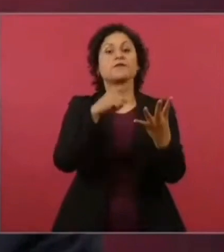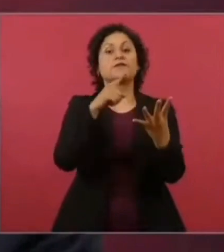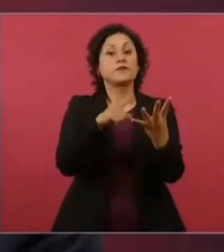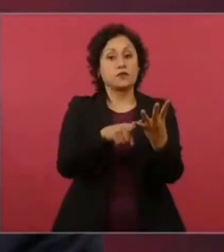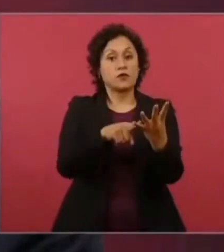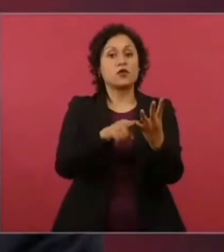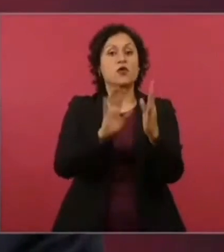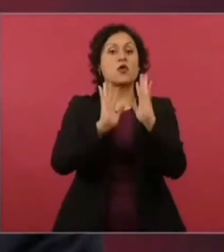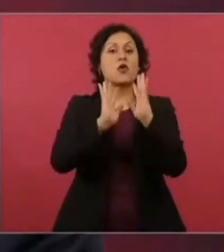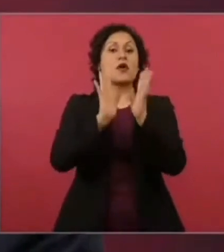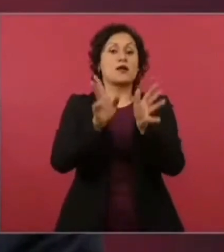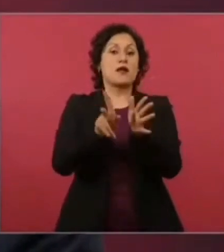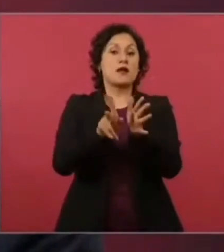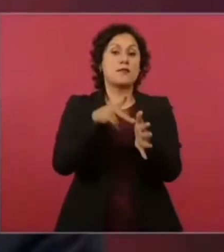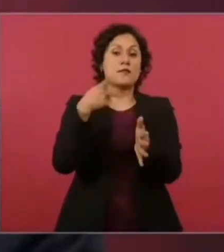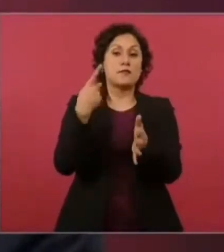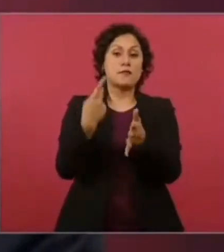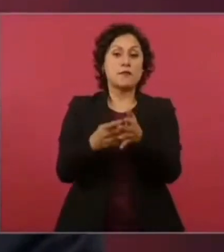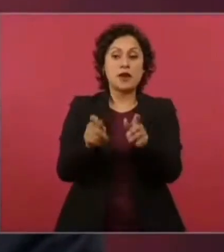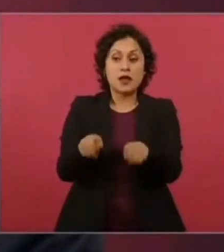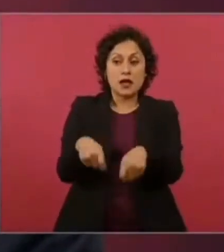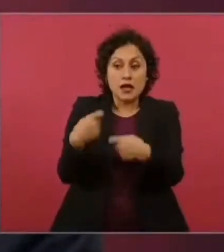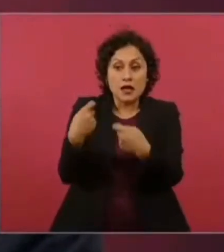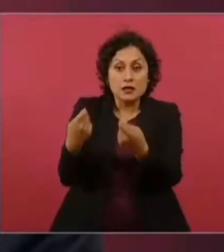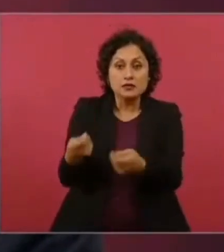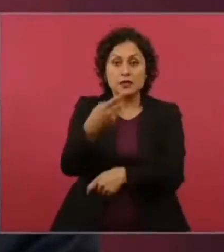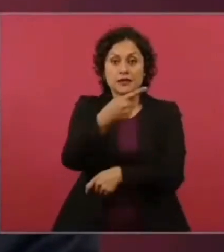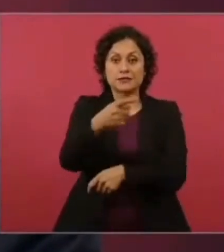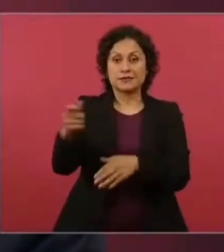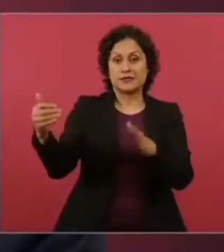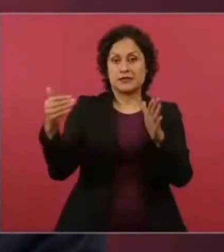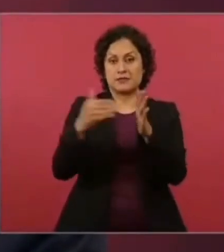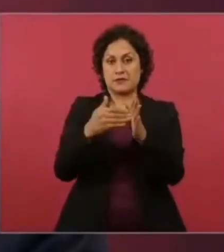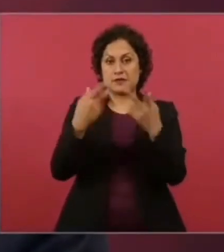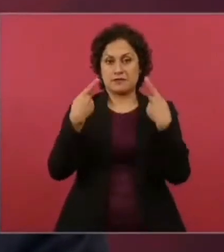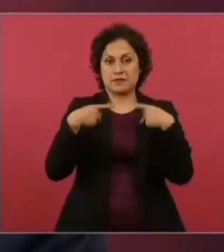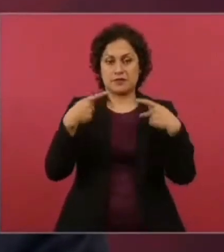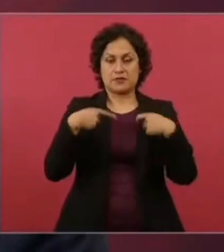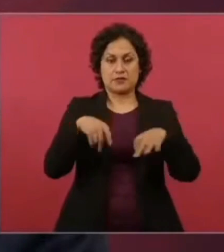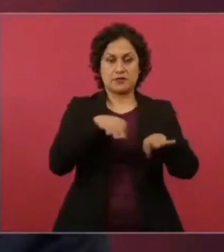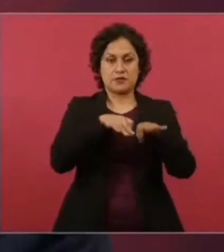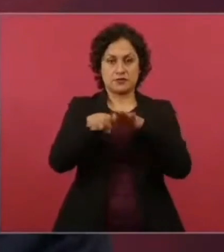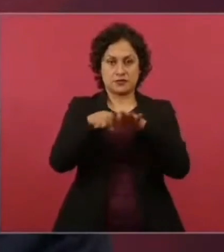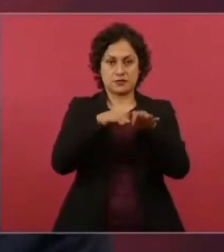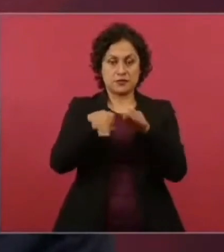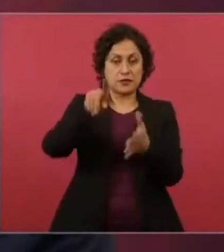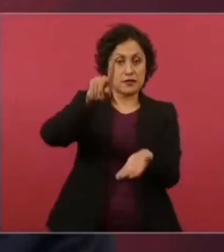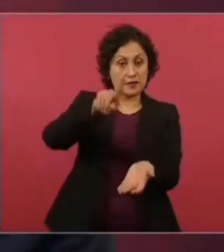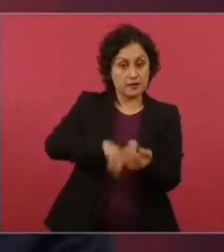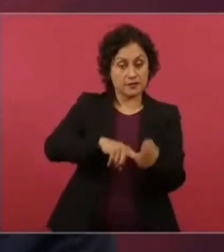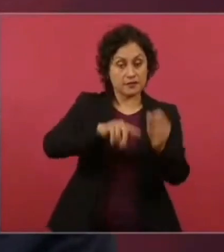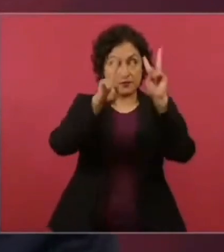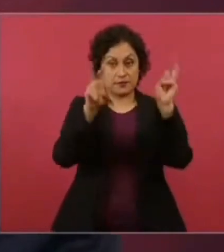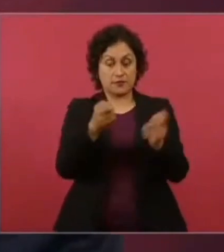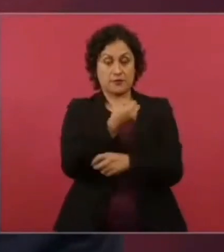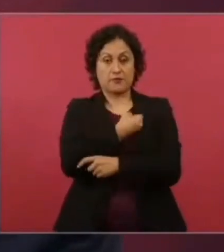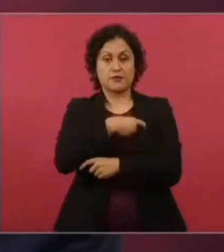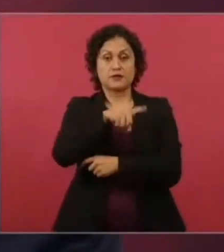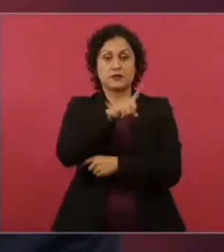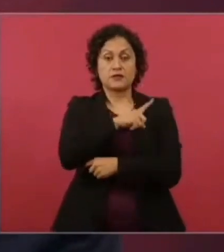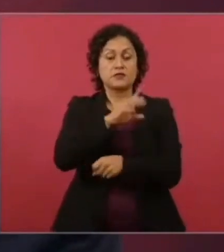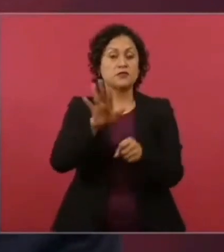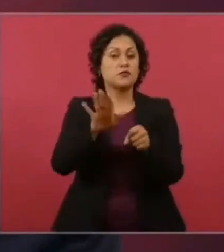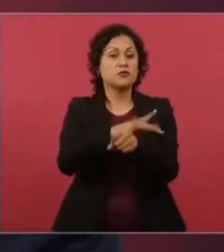estamos haciendo, a cerca de 100 mil trabajadores de la salud que estaban